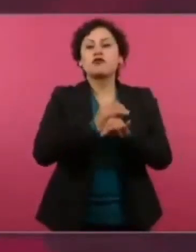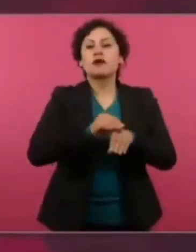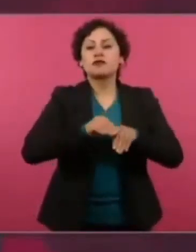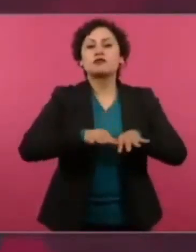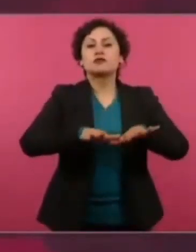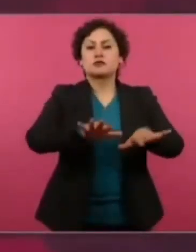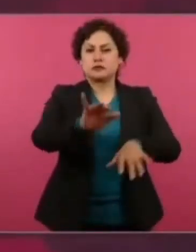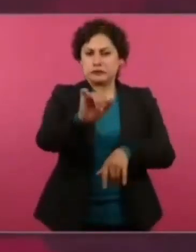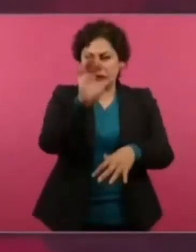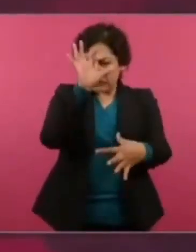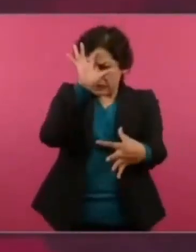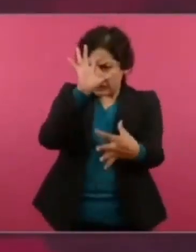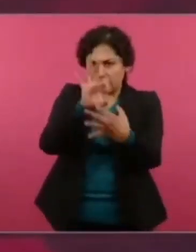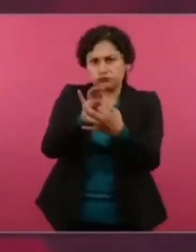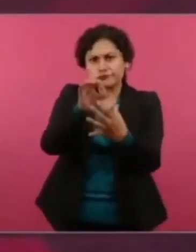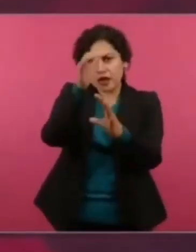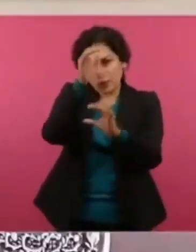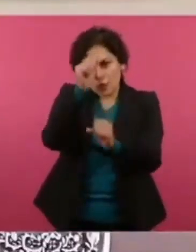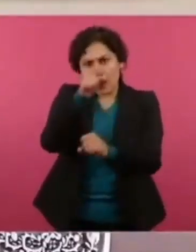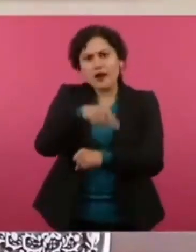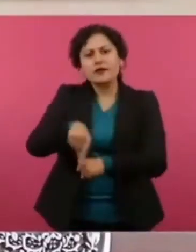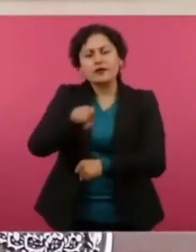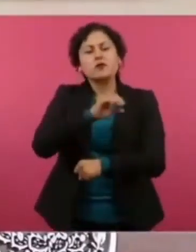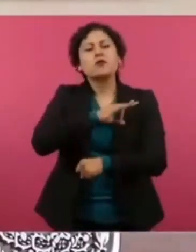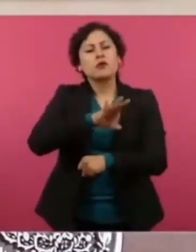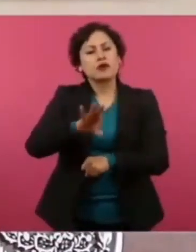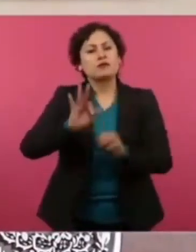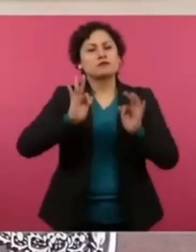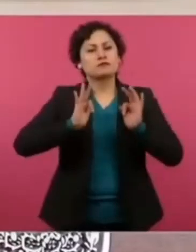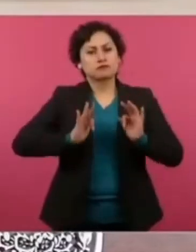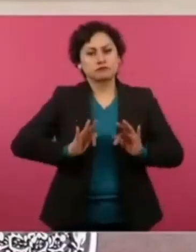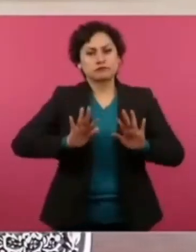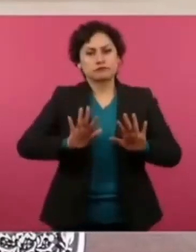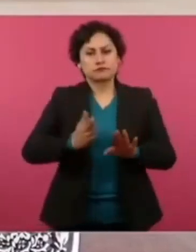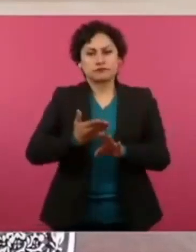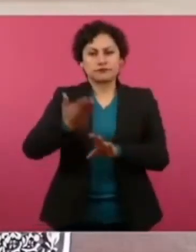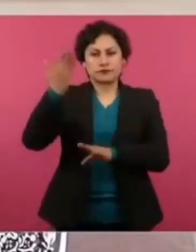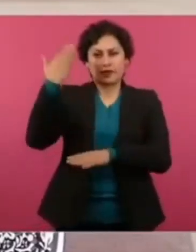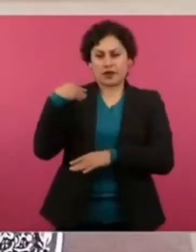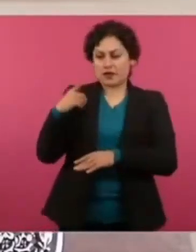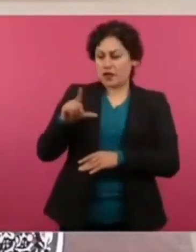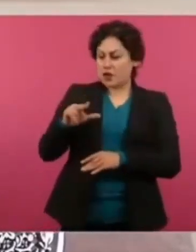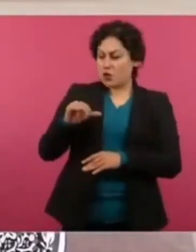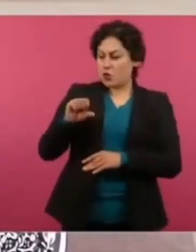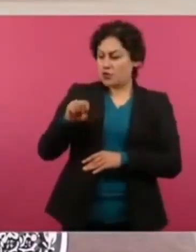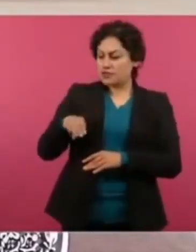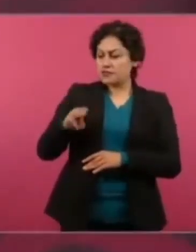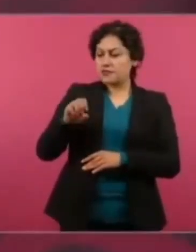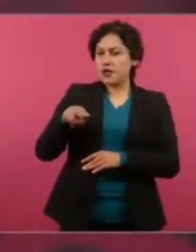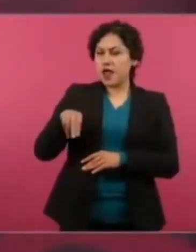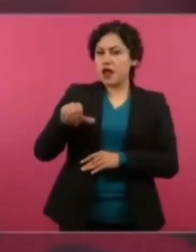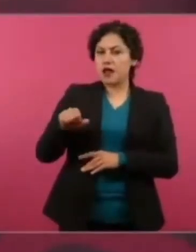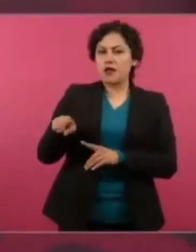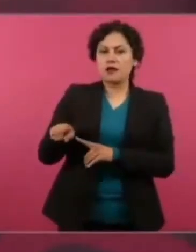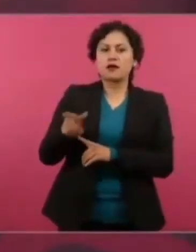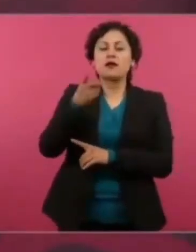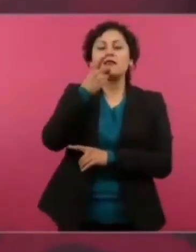lo que decía don Antonio Ortiz Mena sobre las empresas.